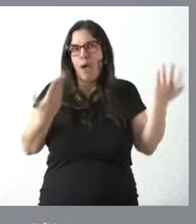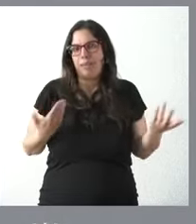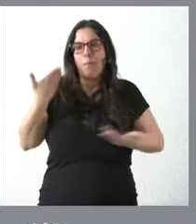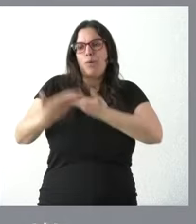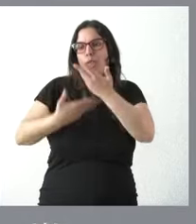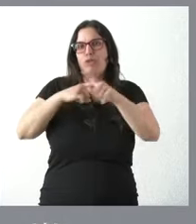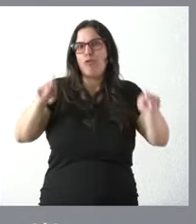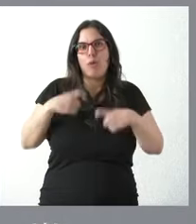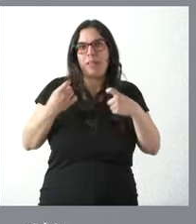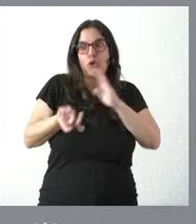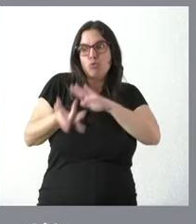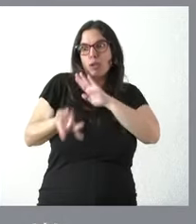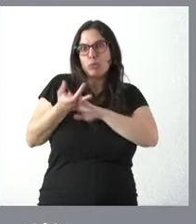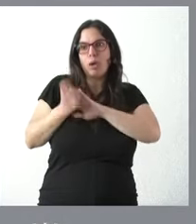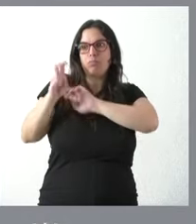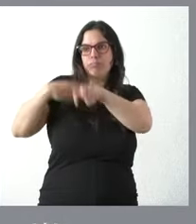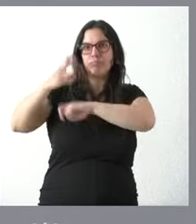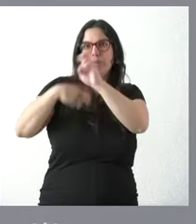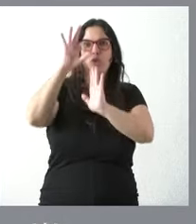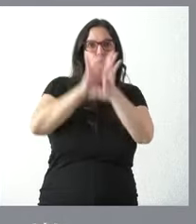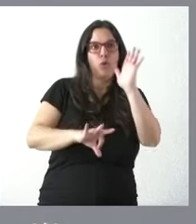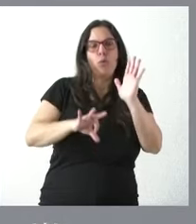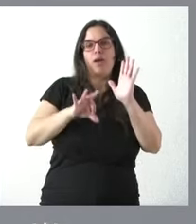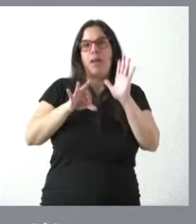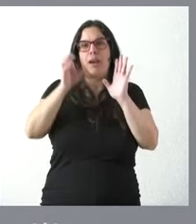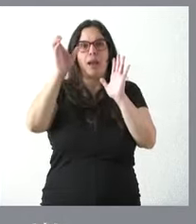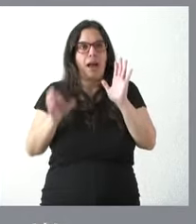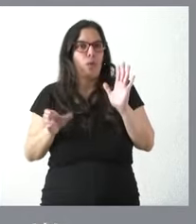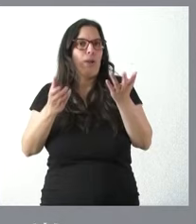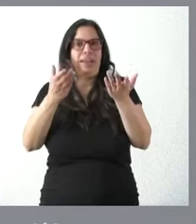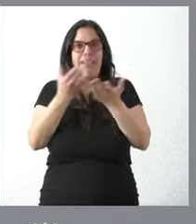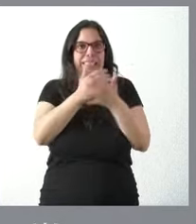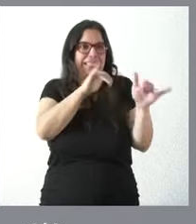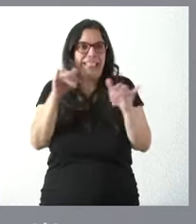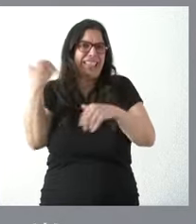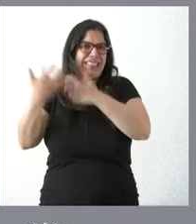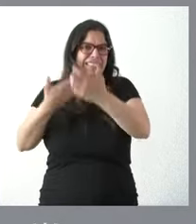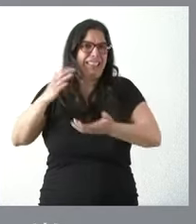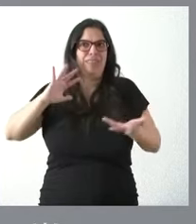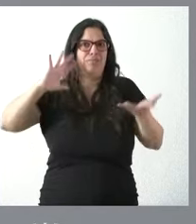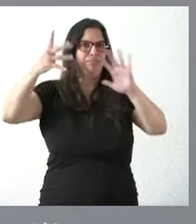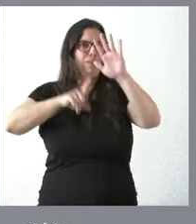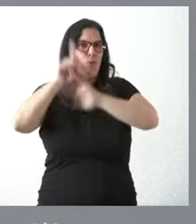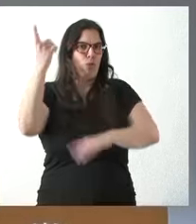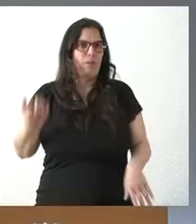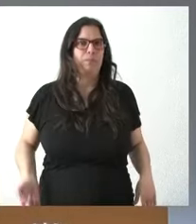no ocurre en el software tampoco ocurre en el hardware que lógicamente están en constantes evoluciones y adaptaciones siempre